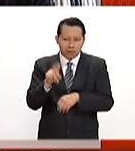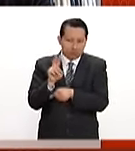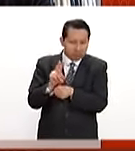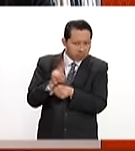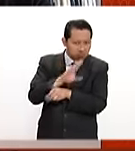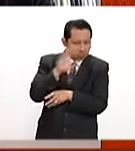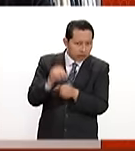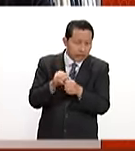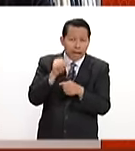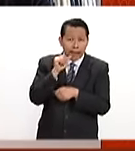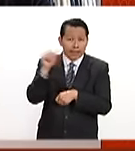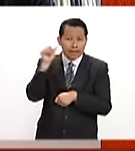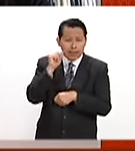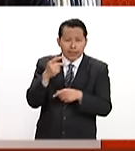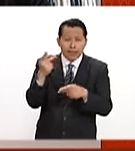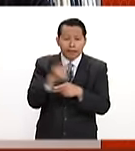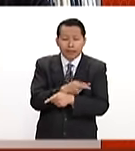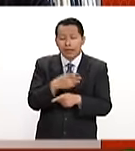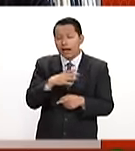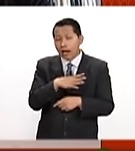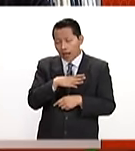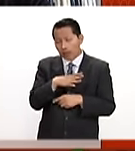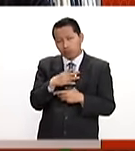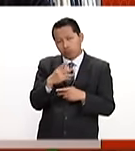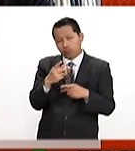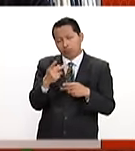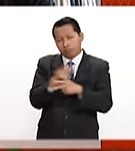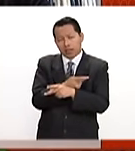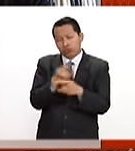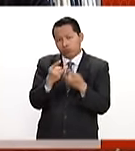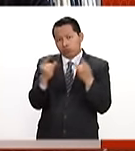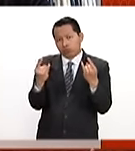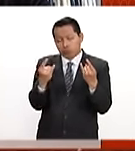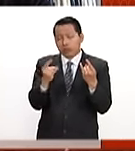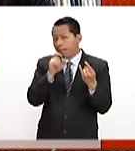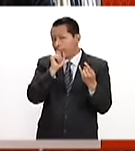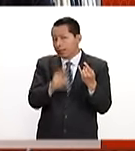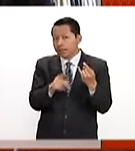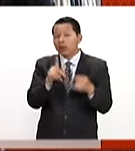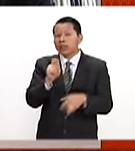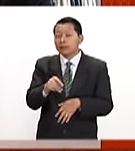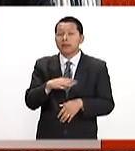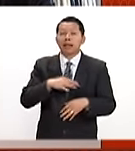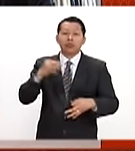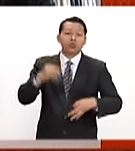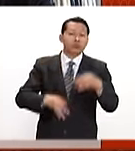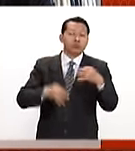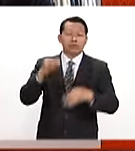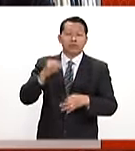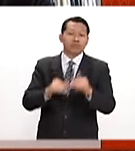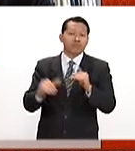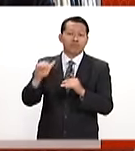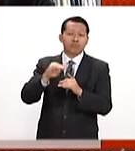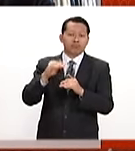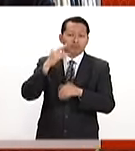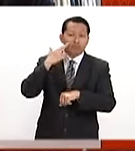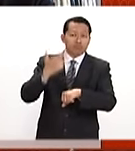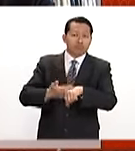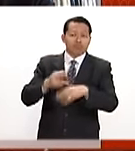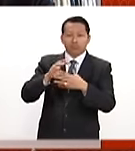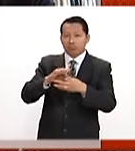ayer se dio un hecho histórico que fue cuando la Suprema Corte decidió que el